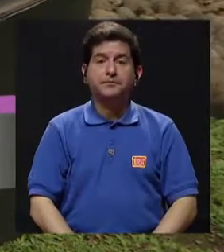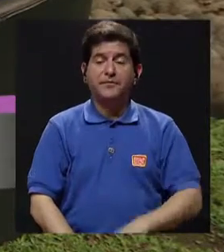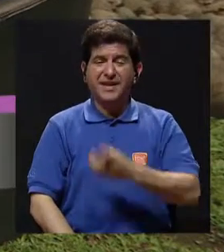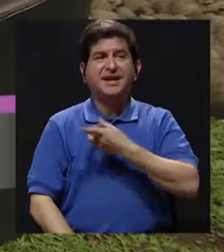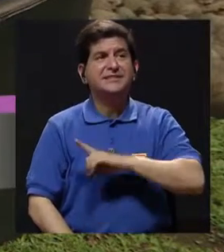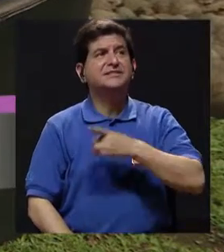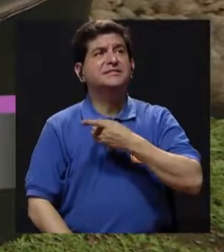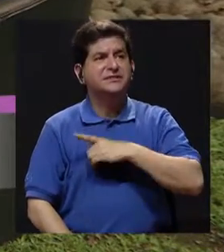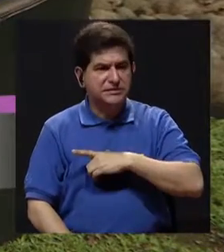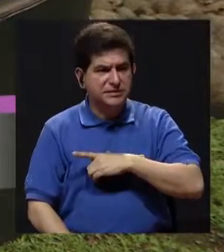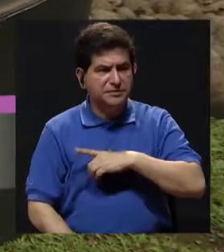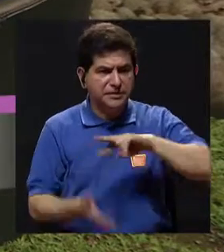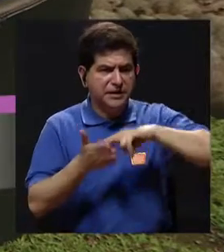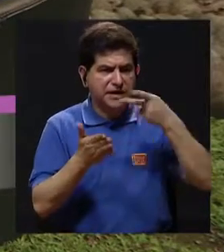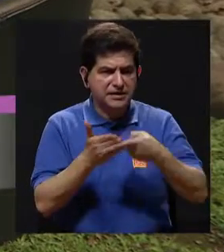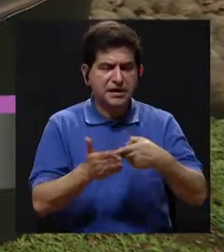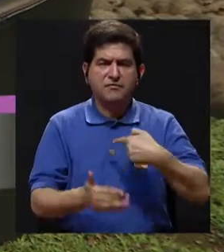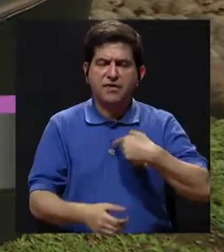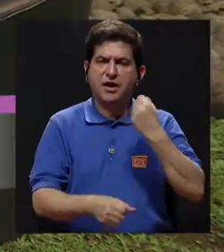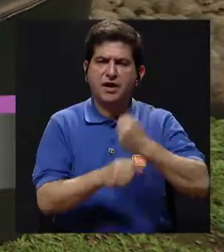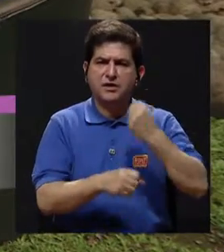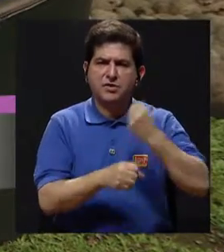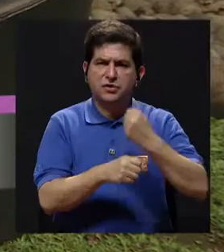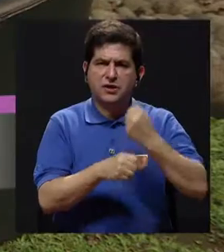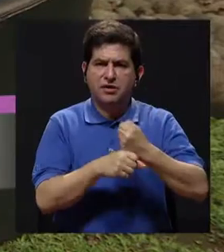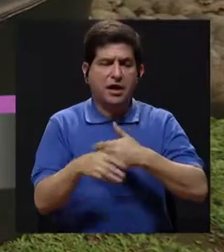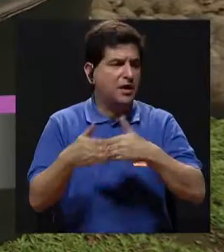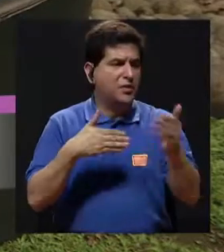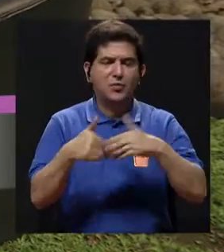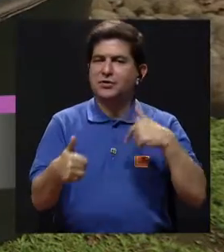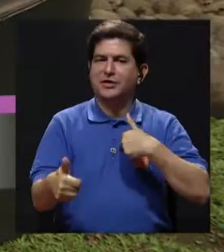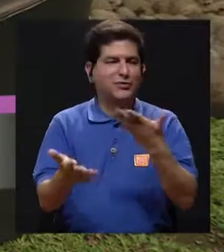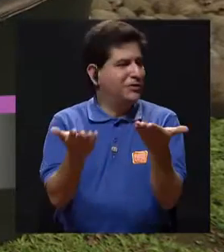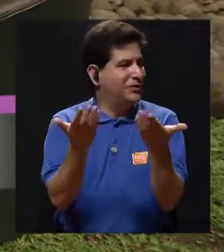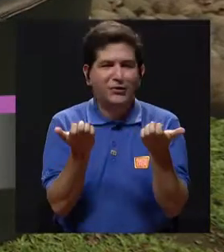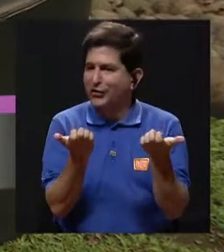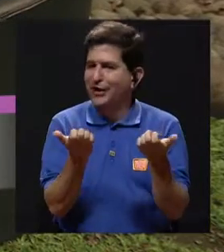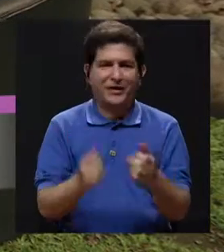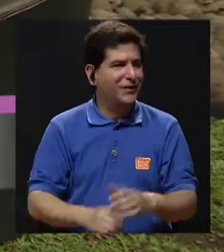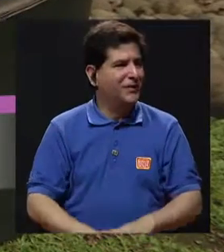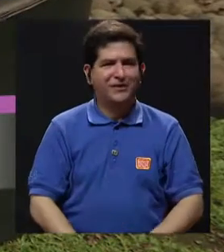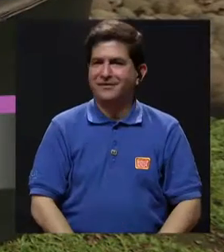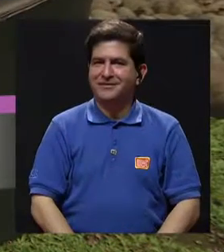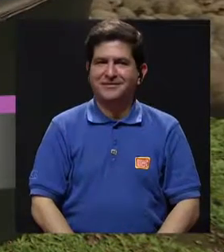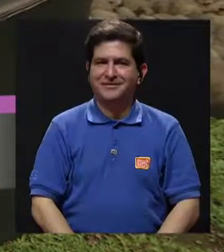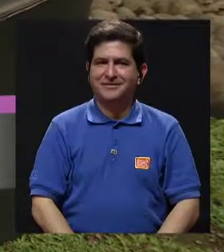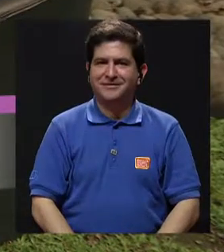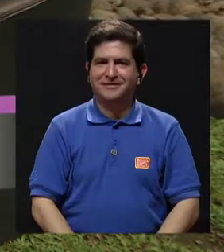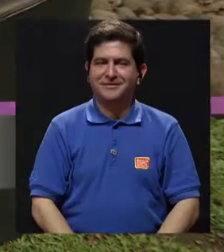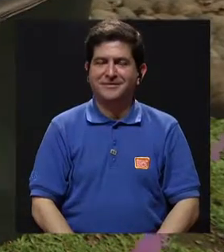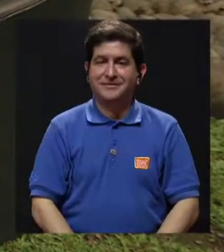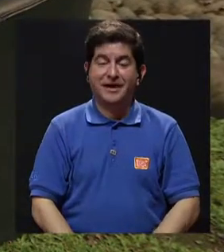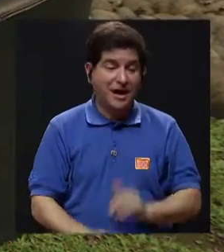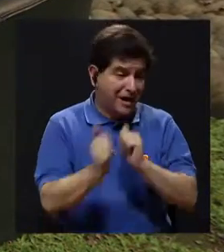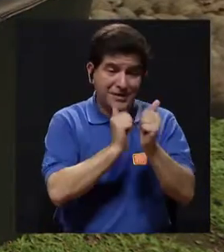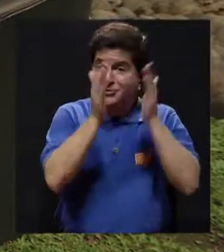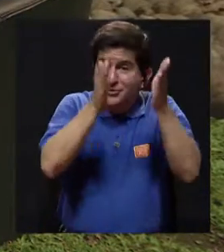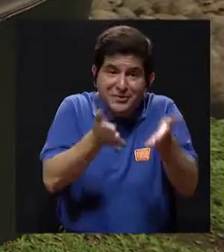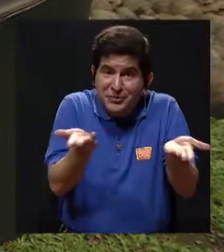podríamos decir que es hacer lo que tengo que hacer, aunque a veces no tenga ganas. Es como los